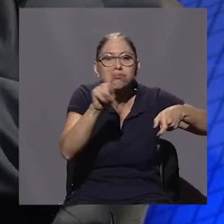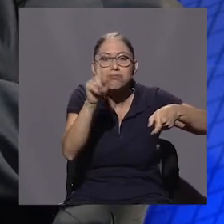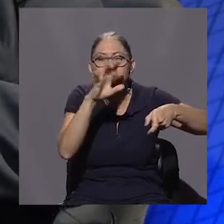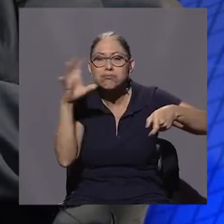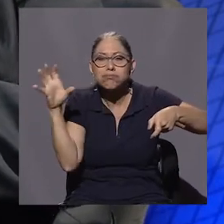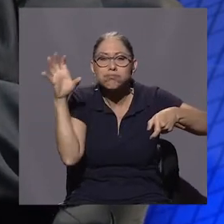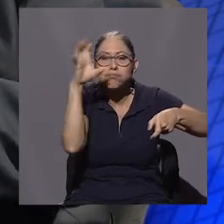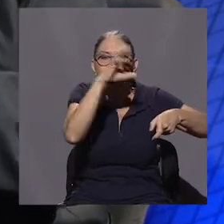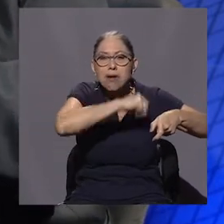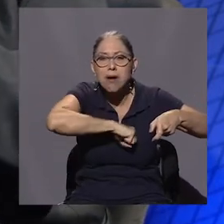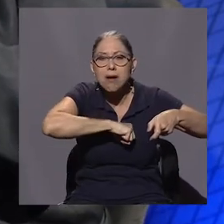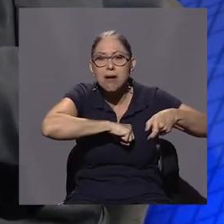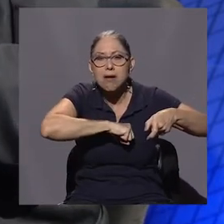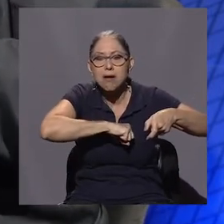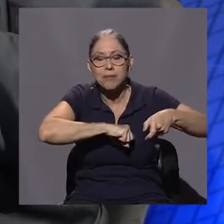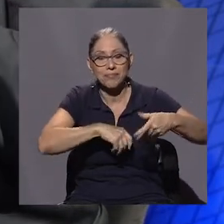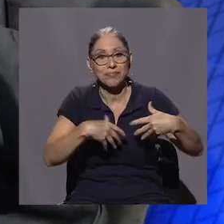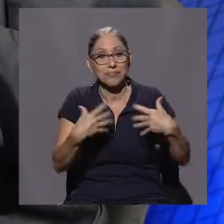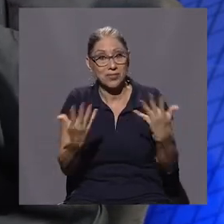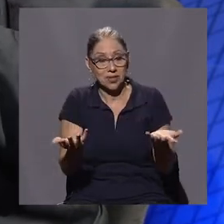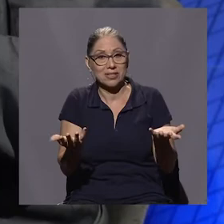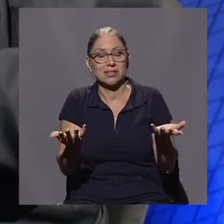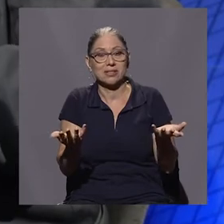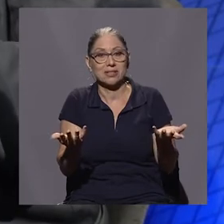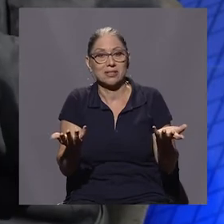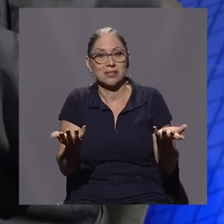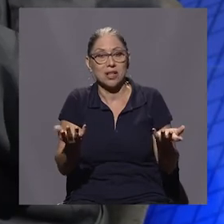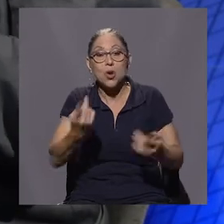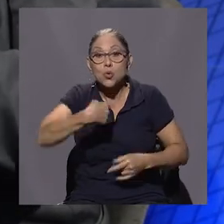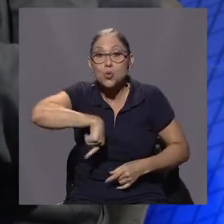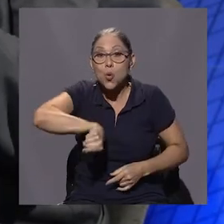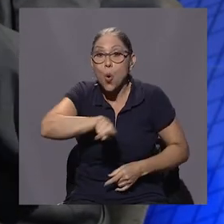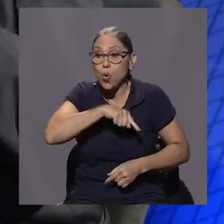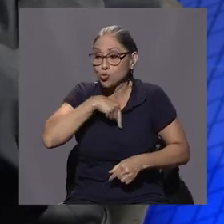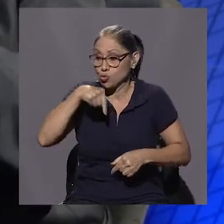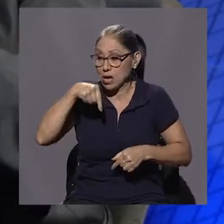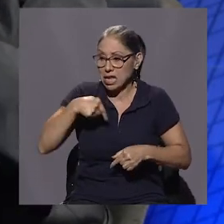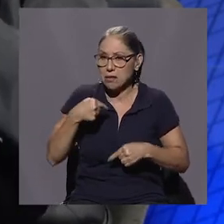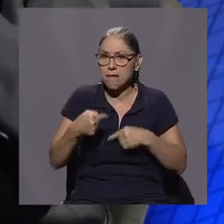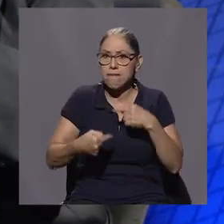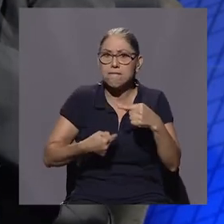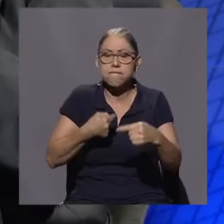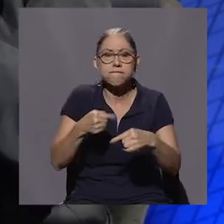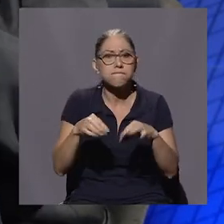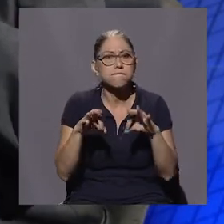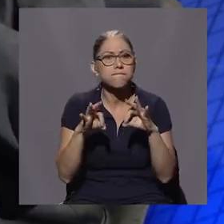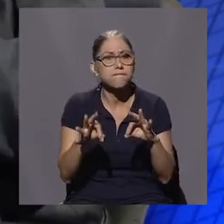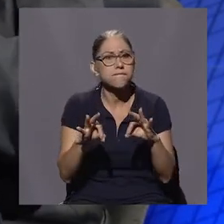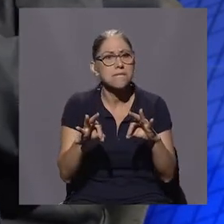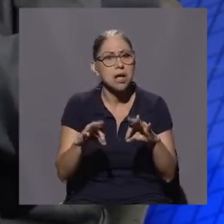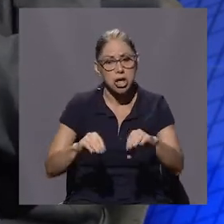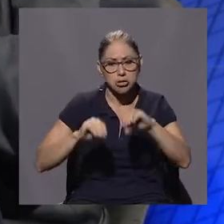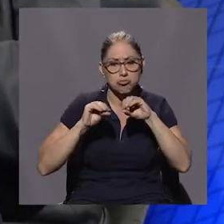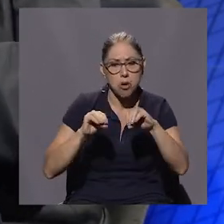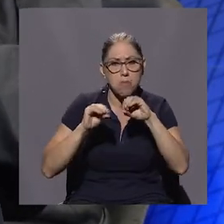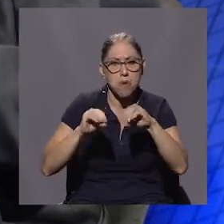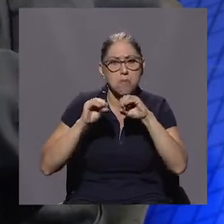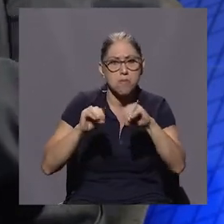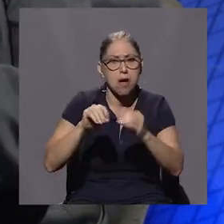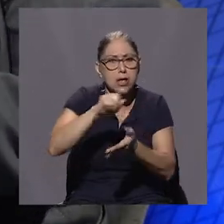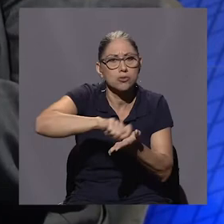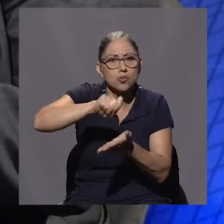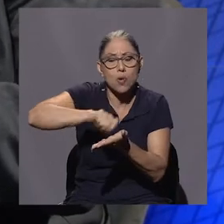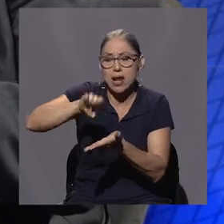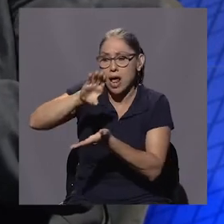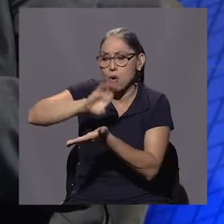intereses. Entonces, estamos formando un país capaz en la escuela, en el colegio